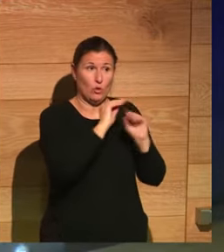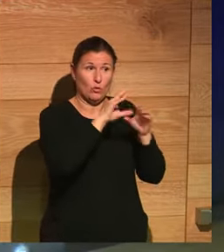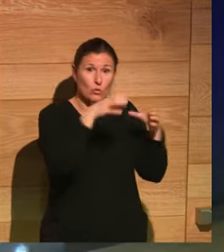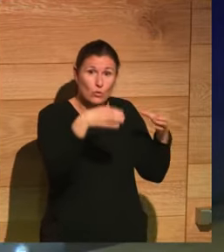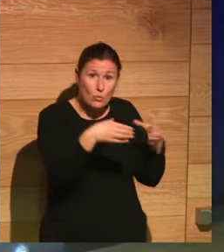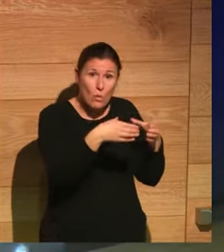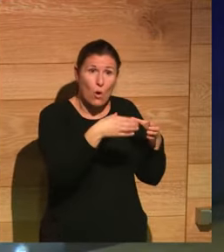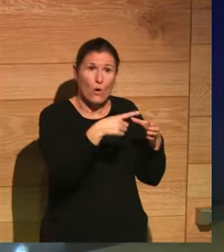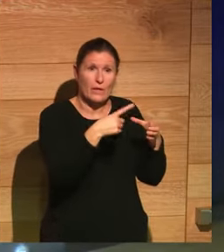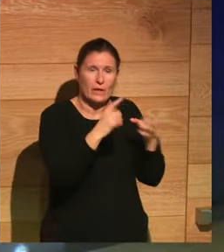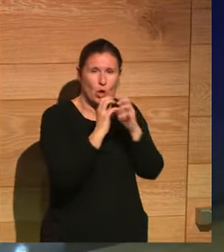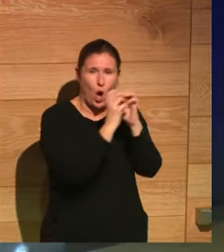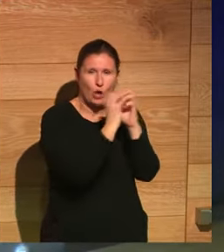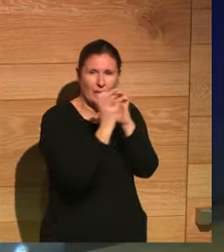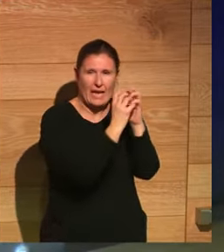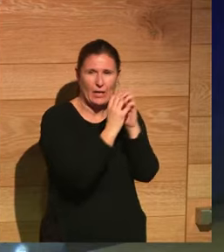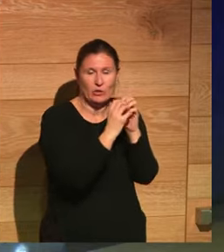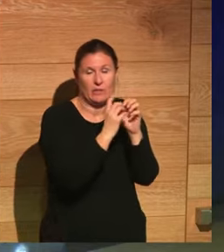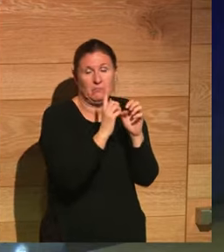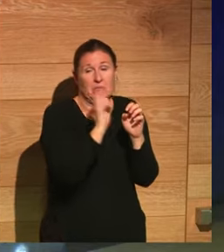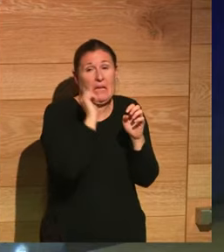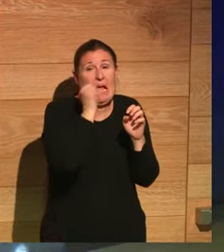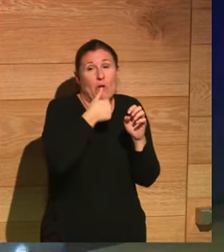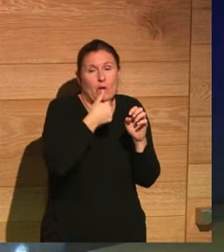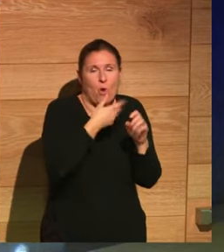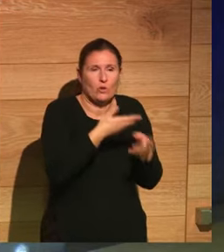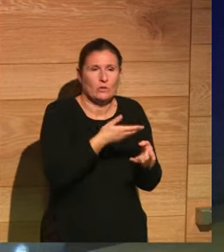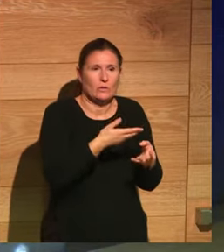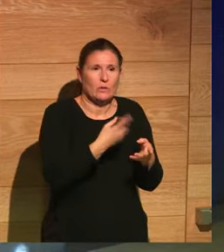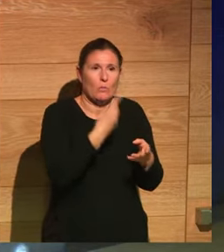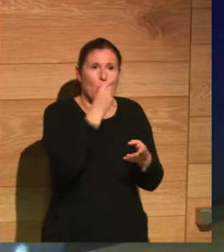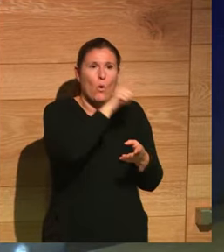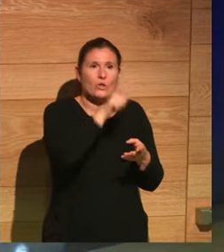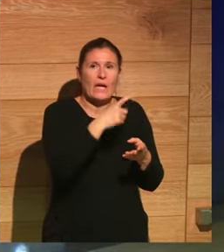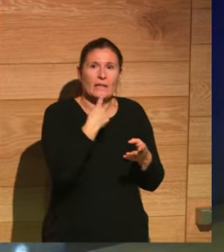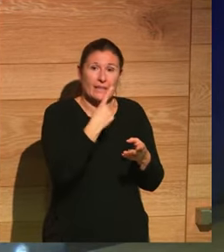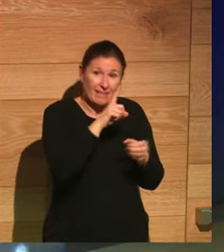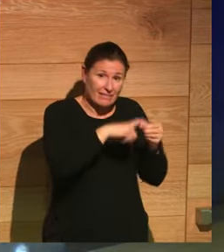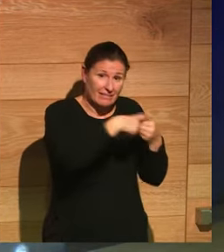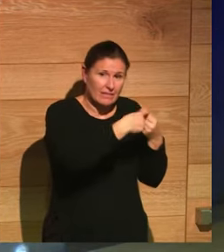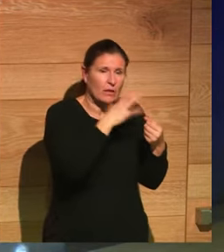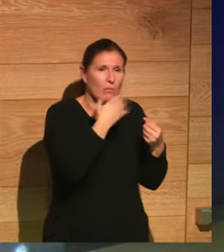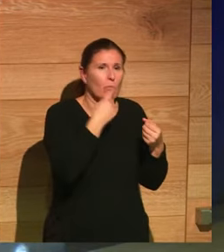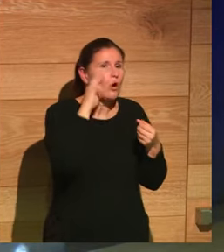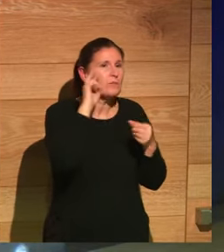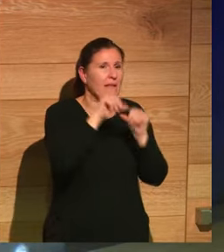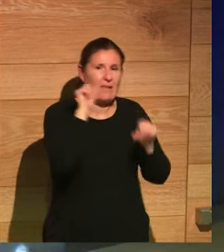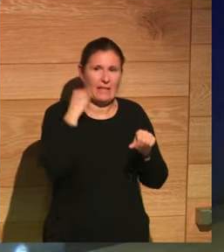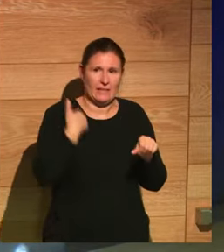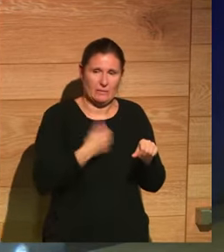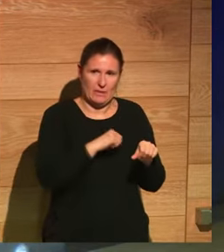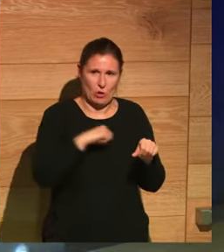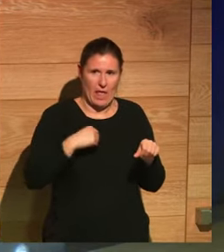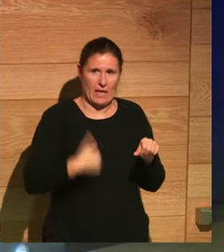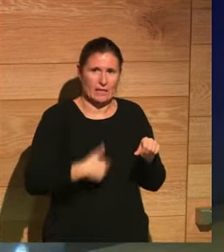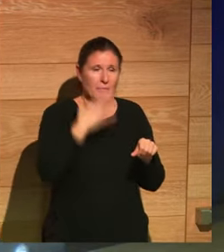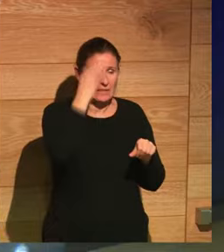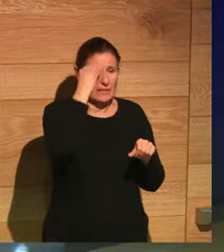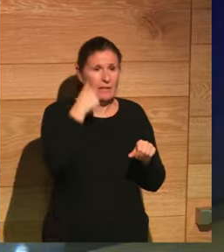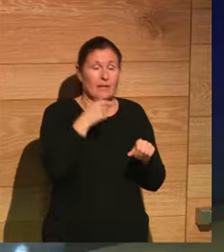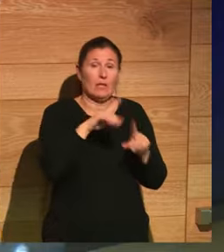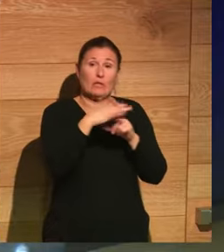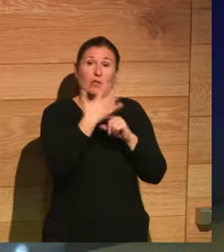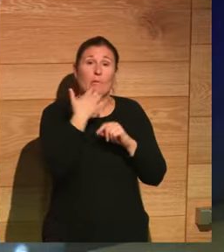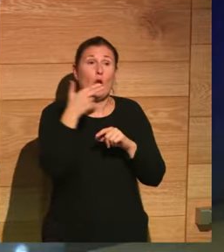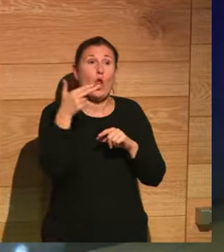de digamos conspiranoicos anónimos mucha de la gente que salido es por experiencias personales y había una persona que consideraba que los tiroteos en Estados